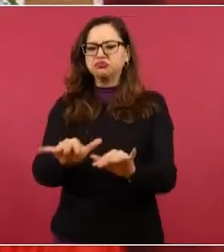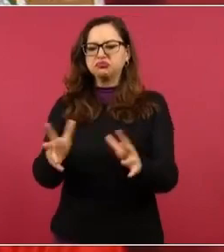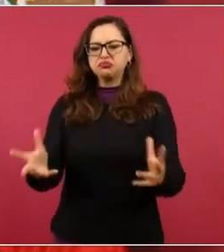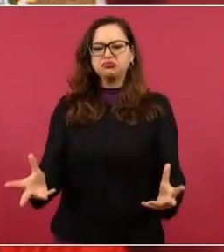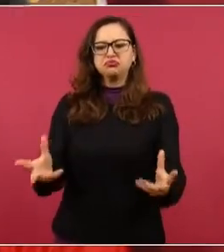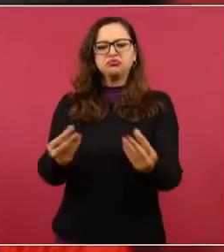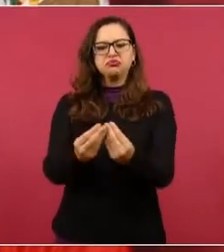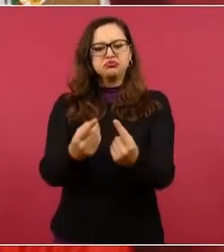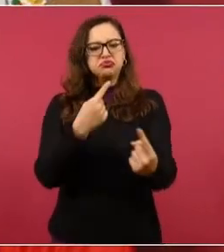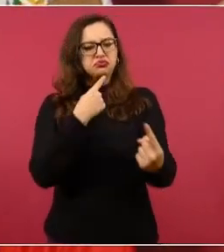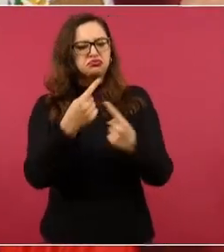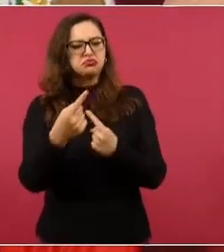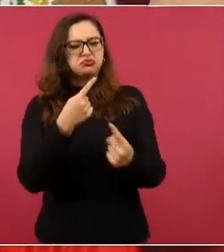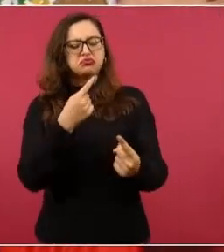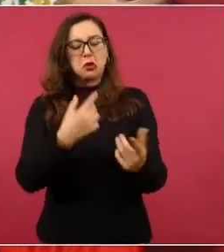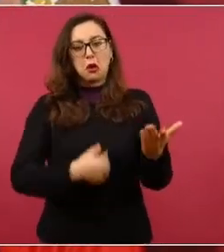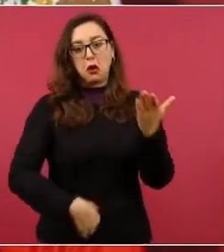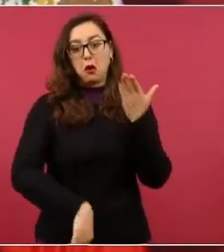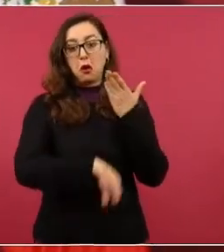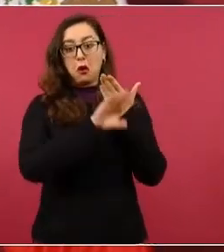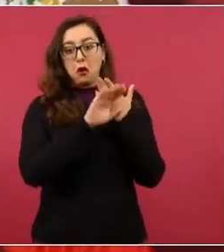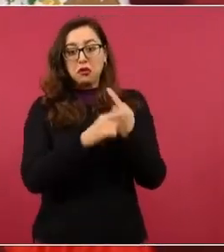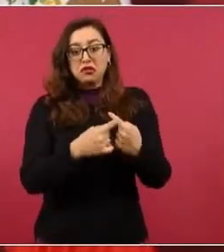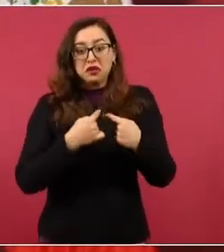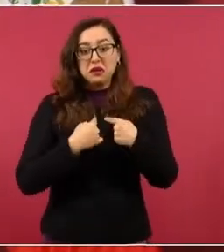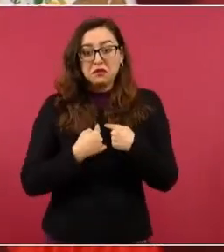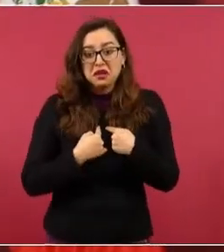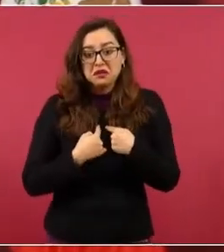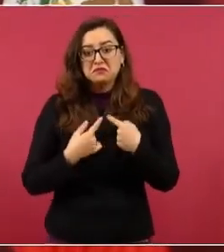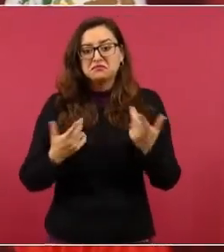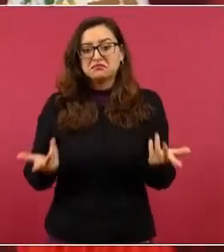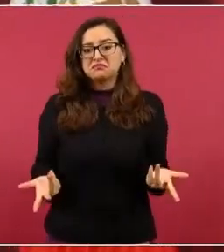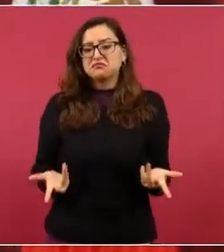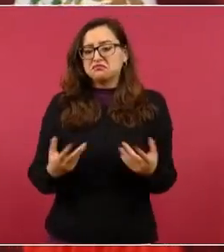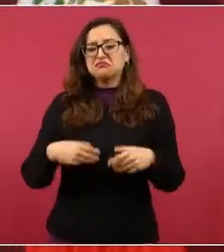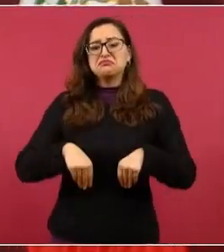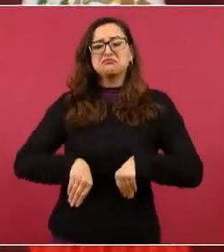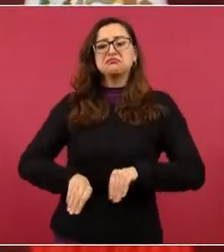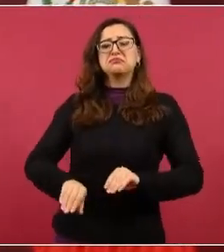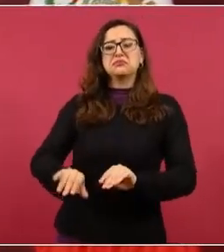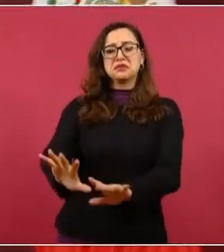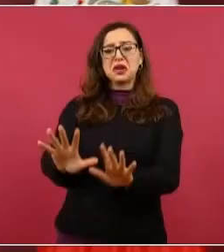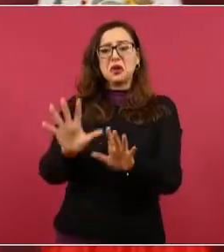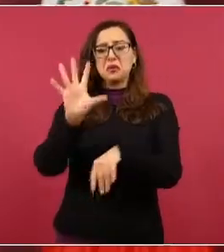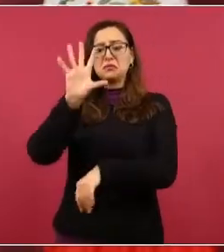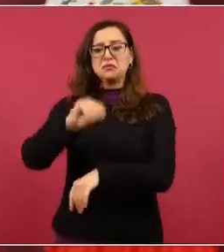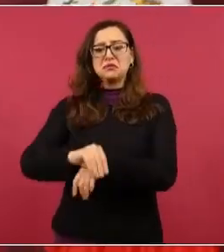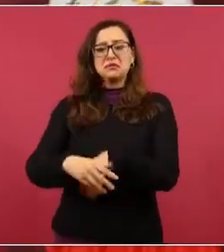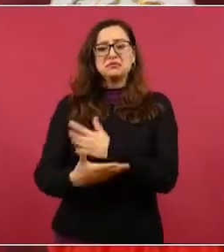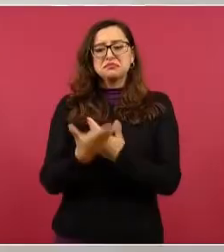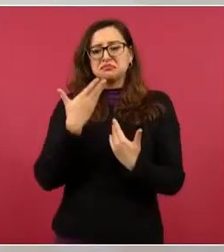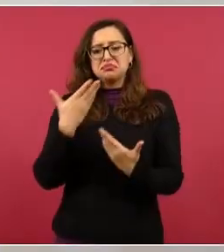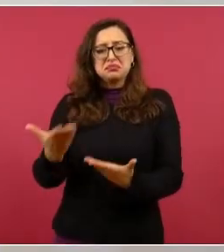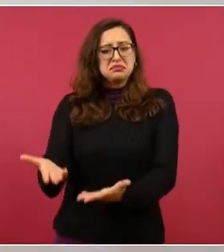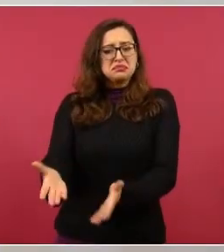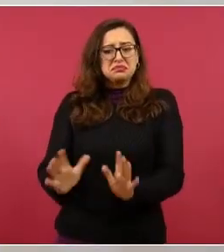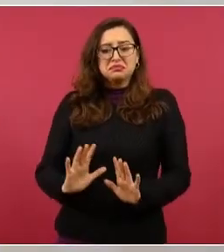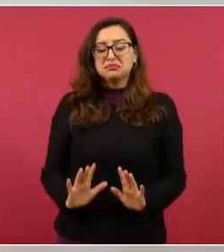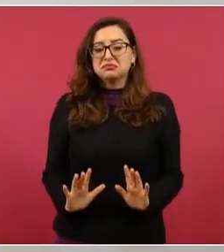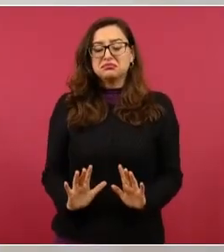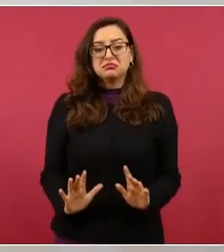Fíjense qué país vivimos, con más razón